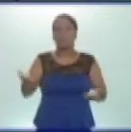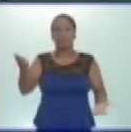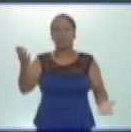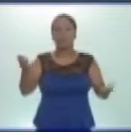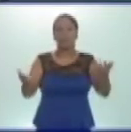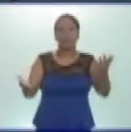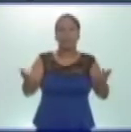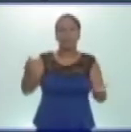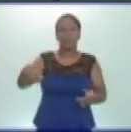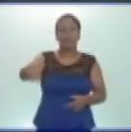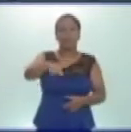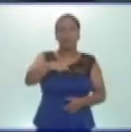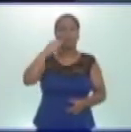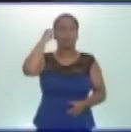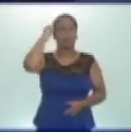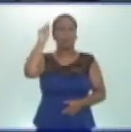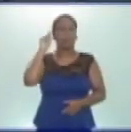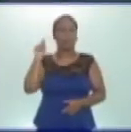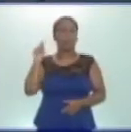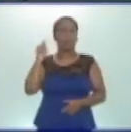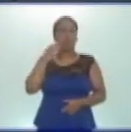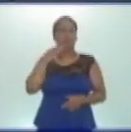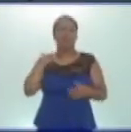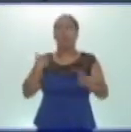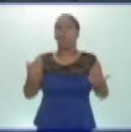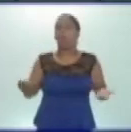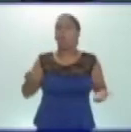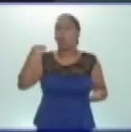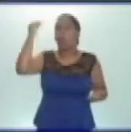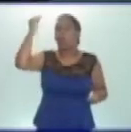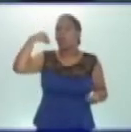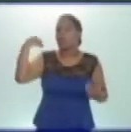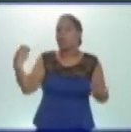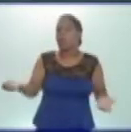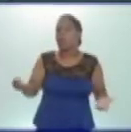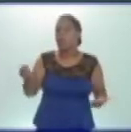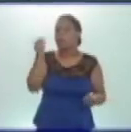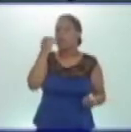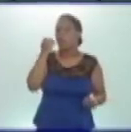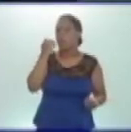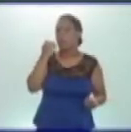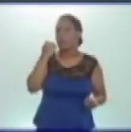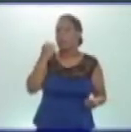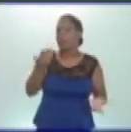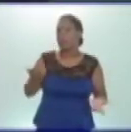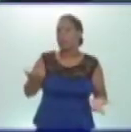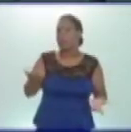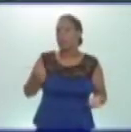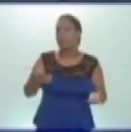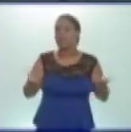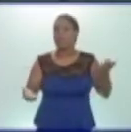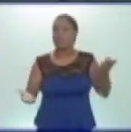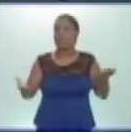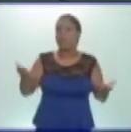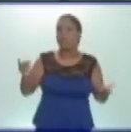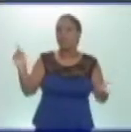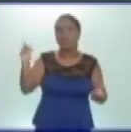ustedes se preguntarán, ¿cómo sabemos si la comida que ingerimos es balanceada?